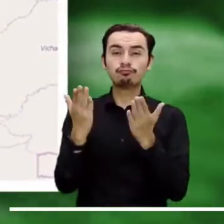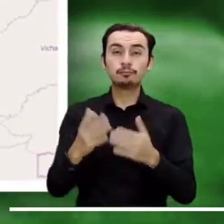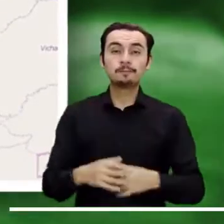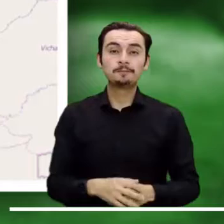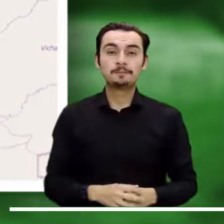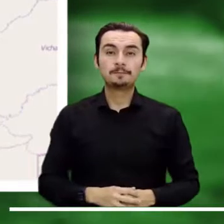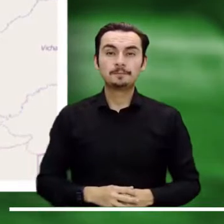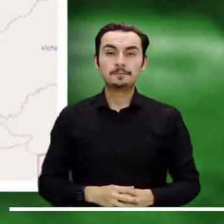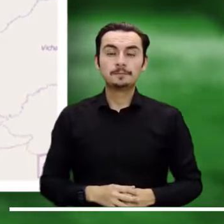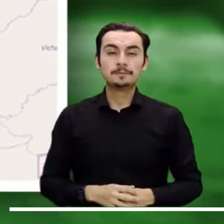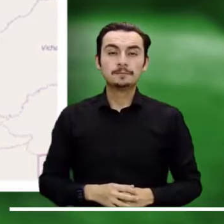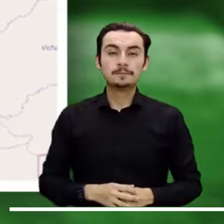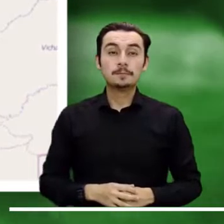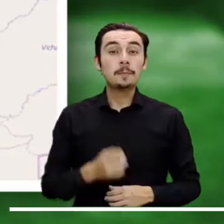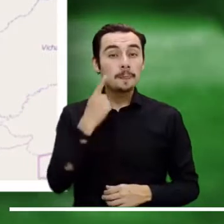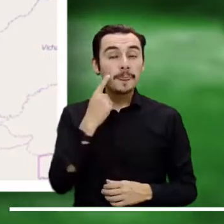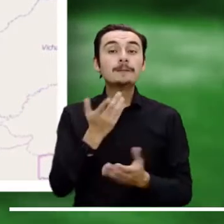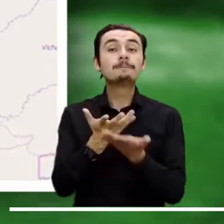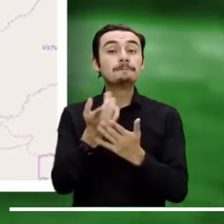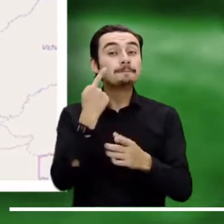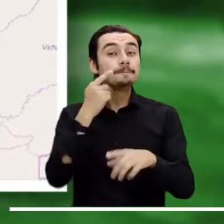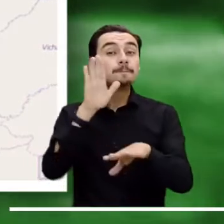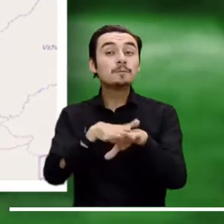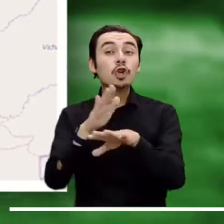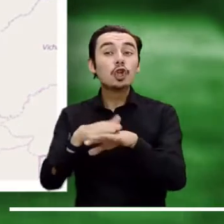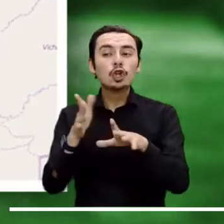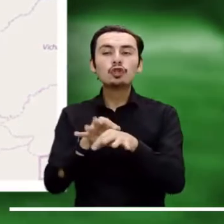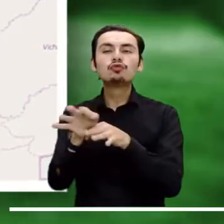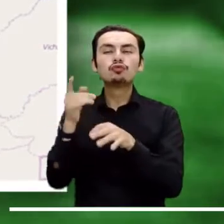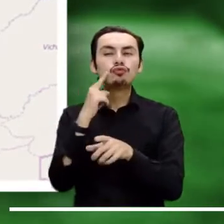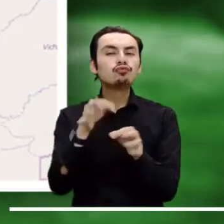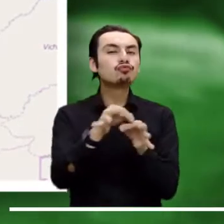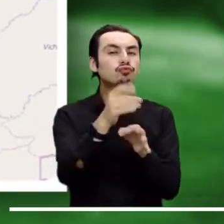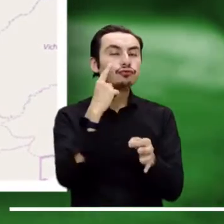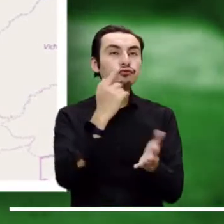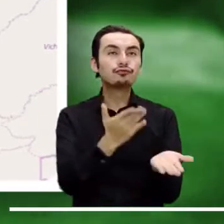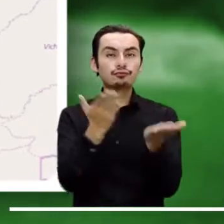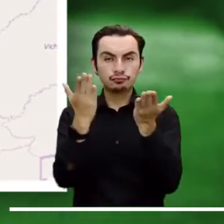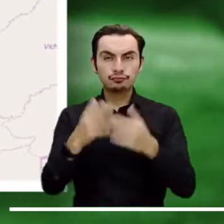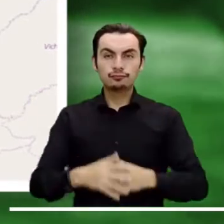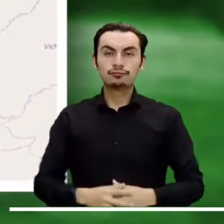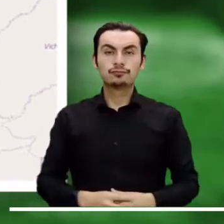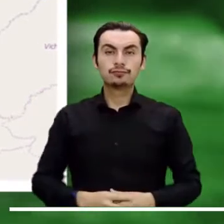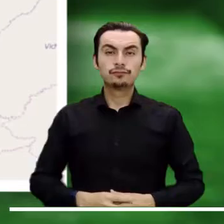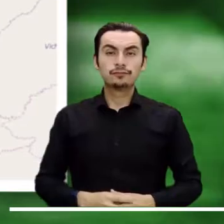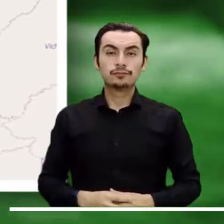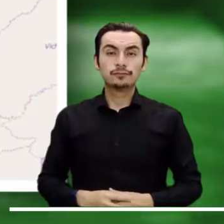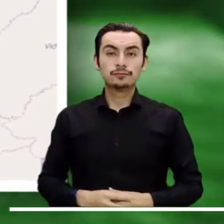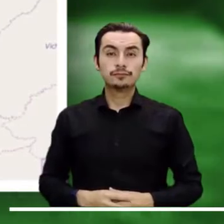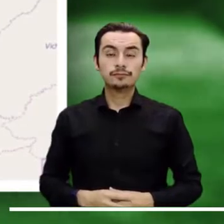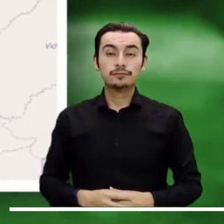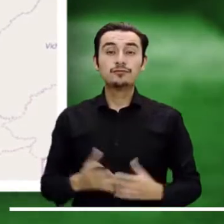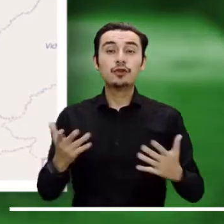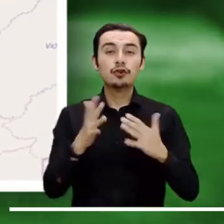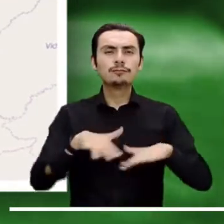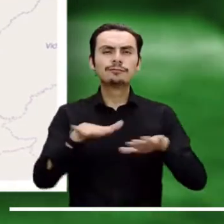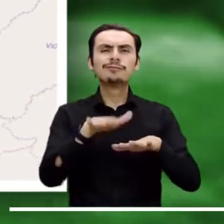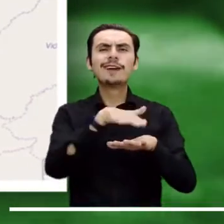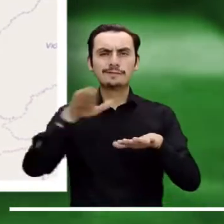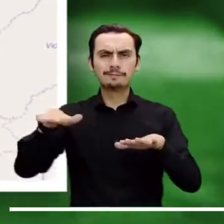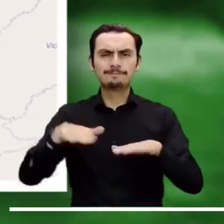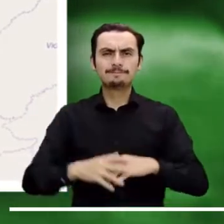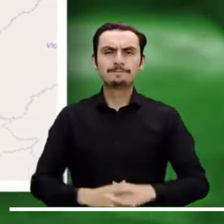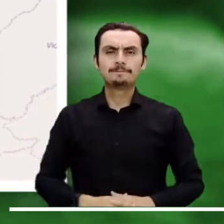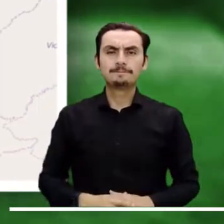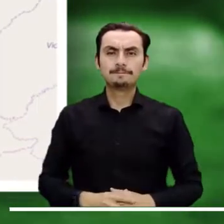cuenca baja del río Porce y sus afluentes. Se recomienda atención en los municipios de Gómez Plata, Santa Rosa de Osos y Don